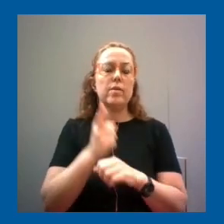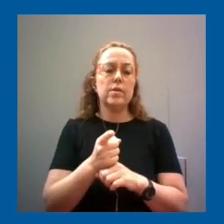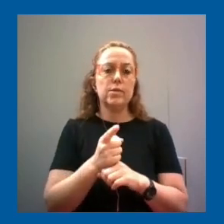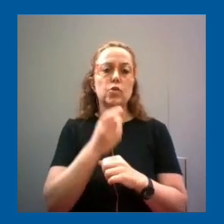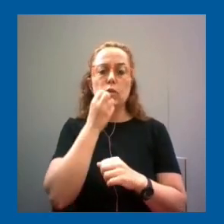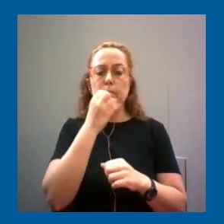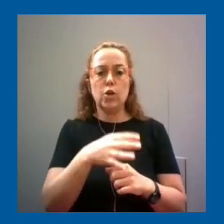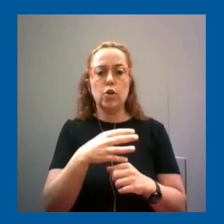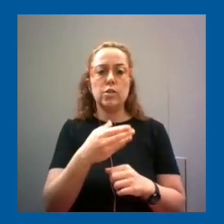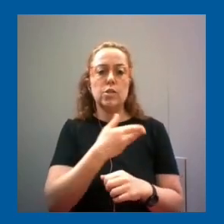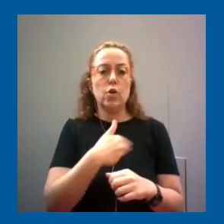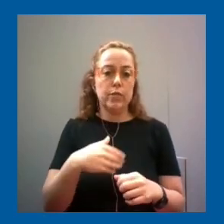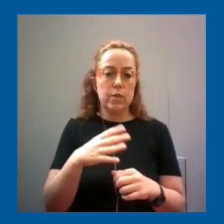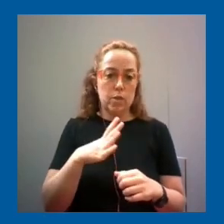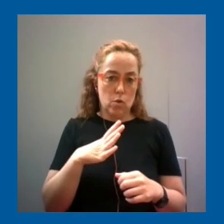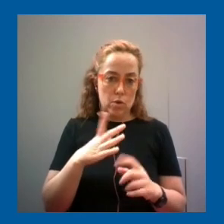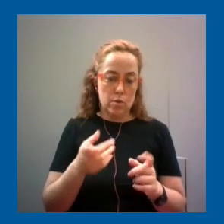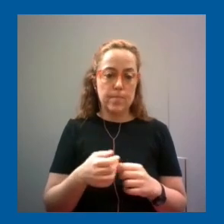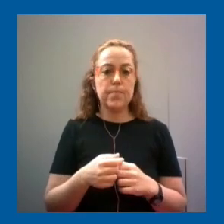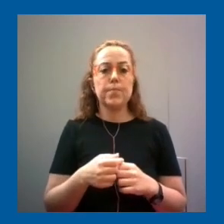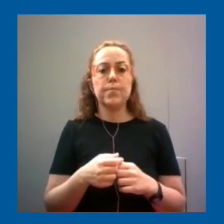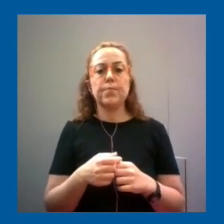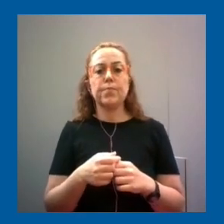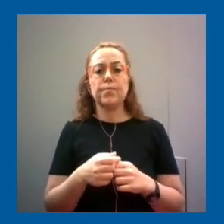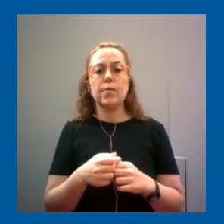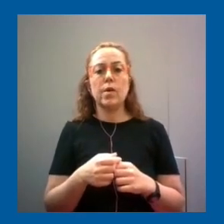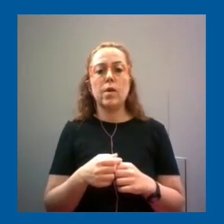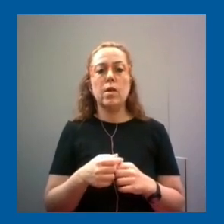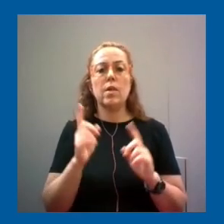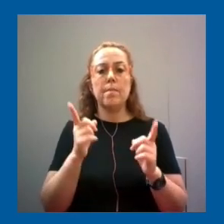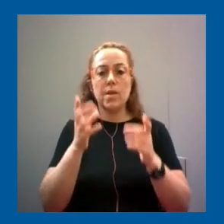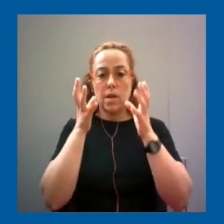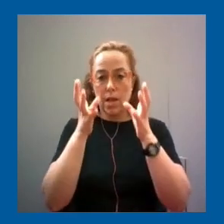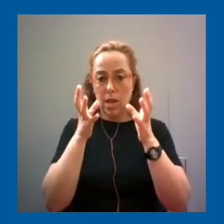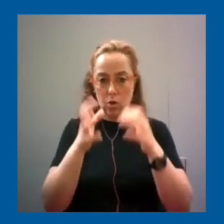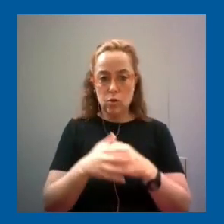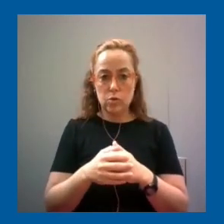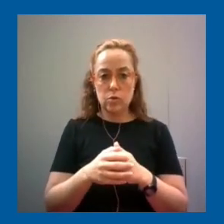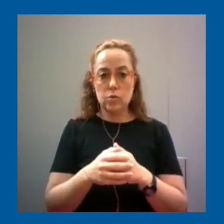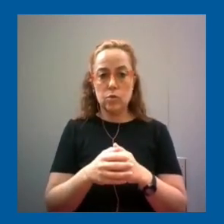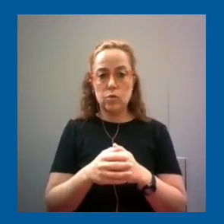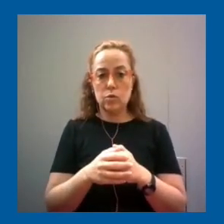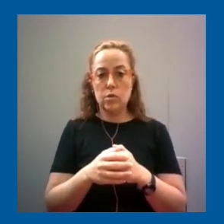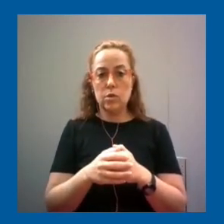Y vamos a también poder manejar mejor los riesgos y cuestiones de ciberseguridad.